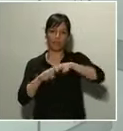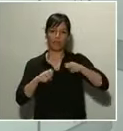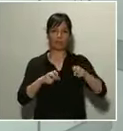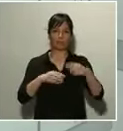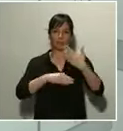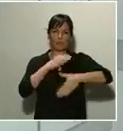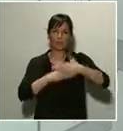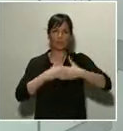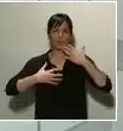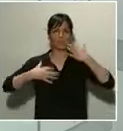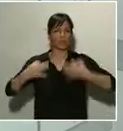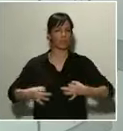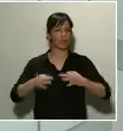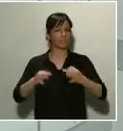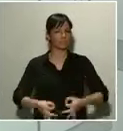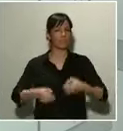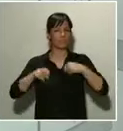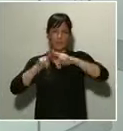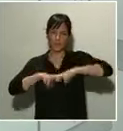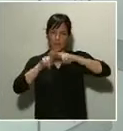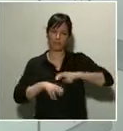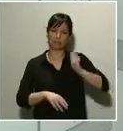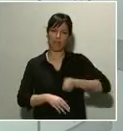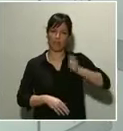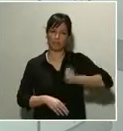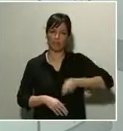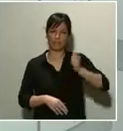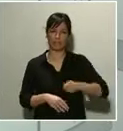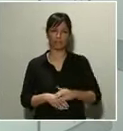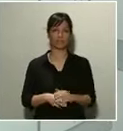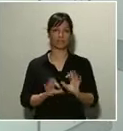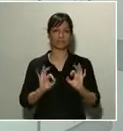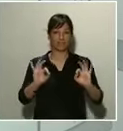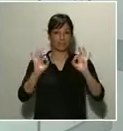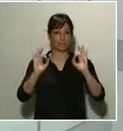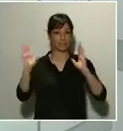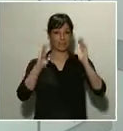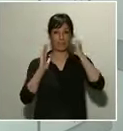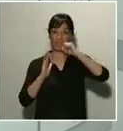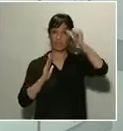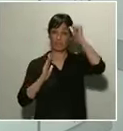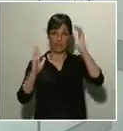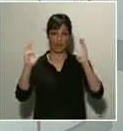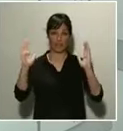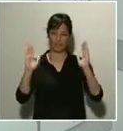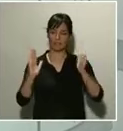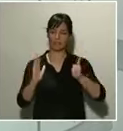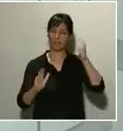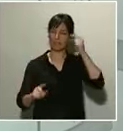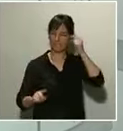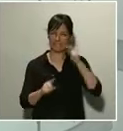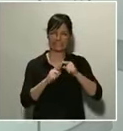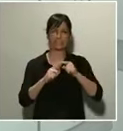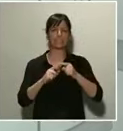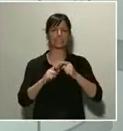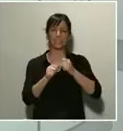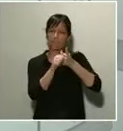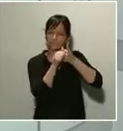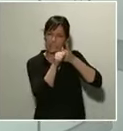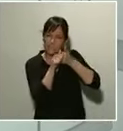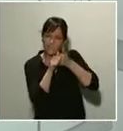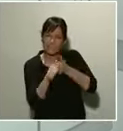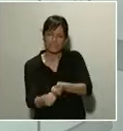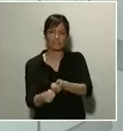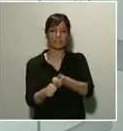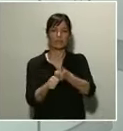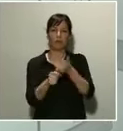sometiendo a revisión, especialmente durante el fin de semana, cuando hemos intensificado el seguimiento y los controles por